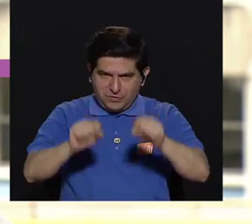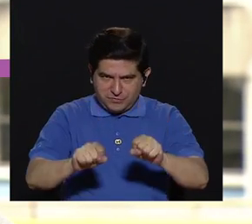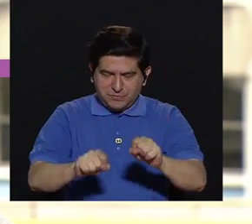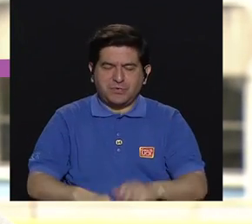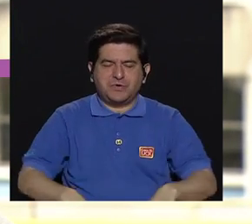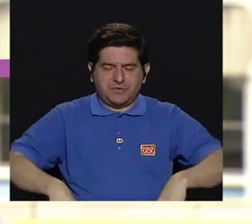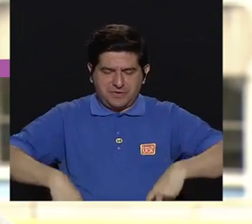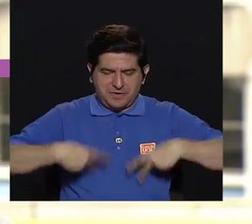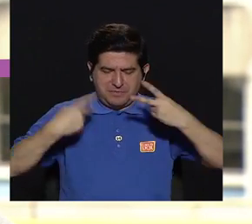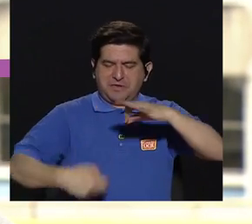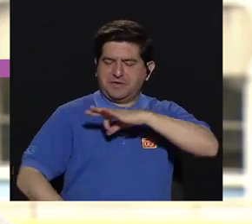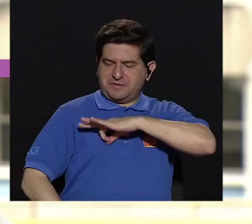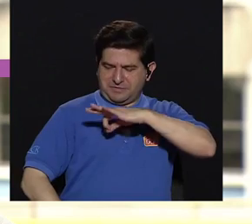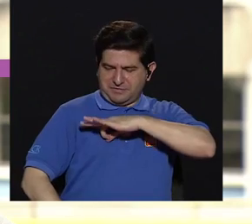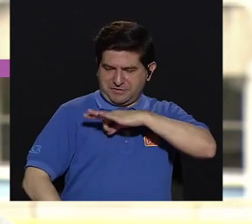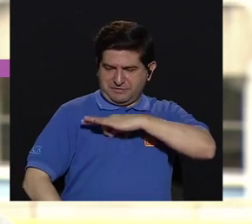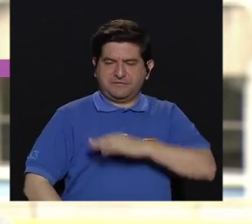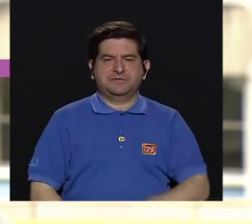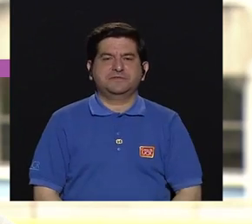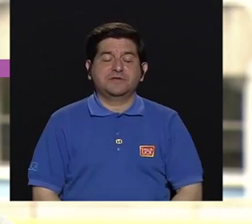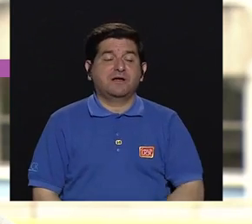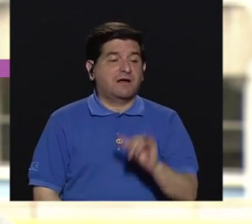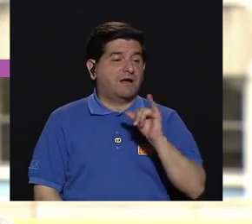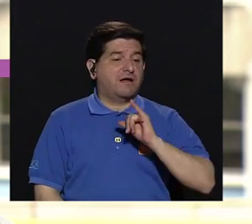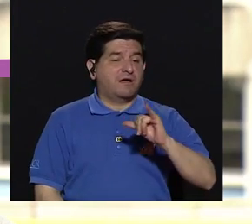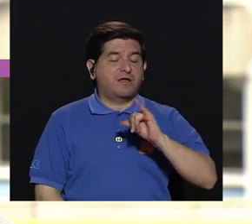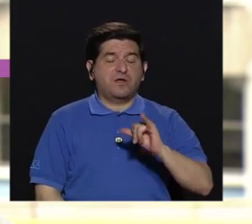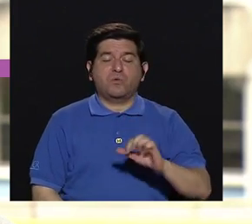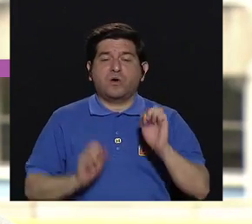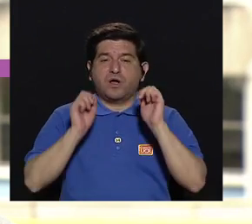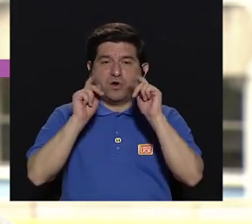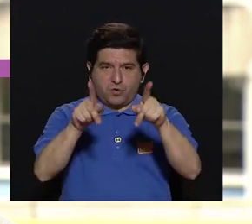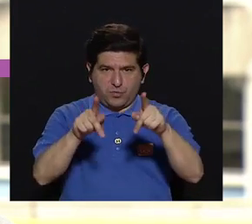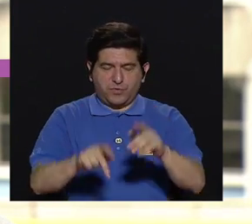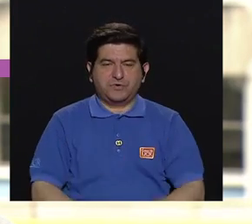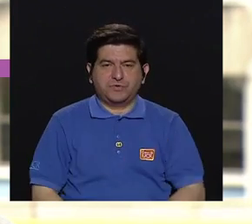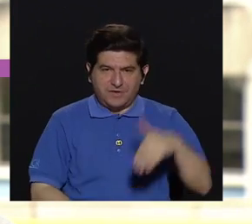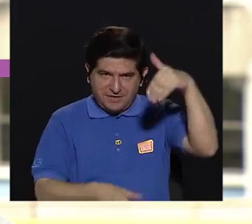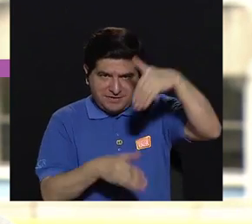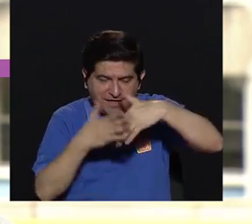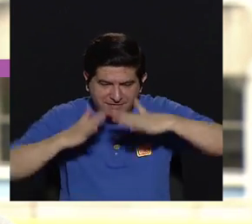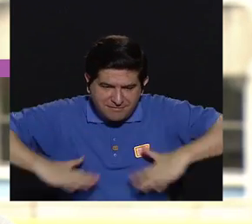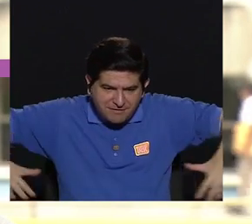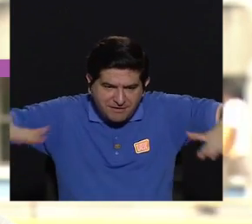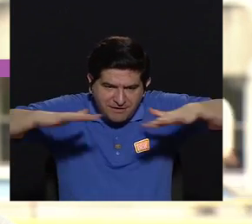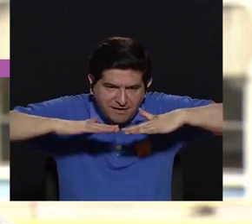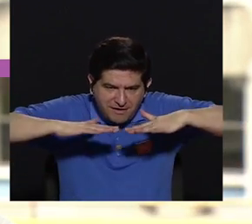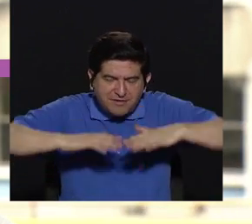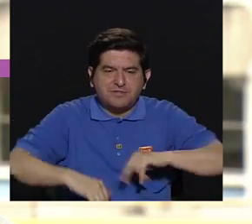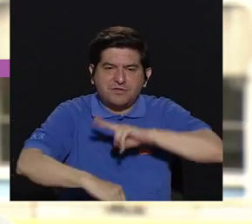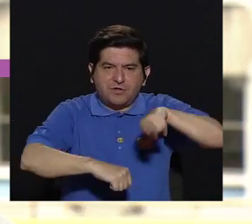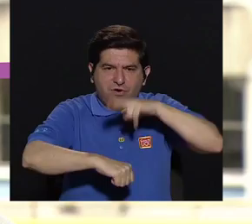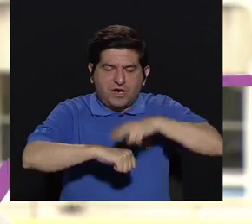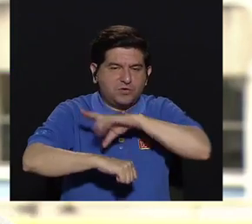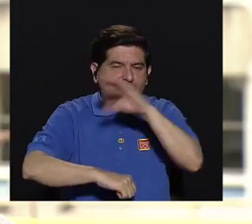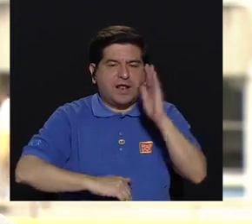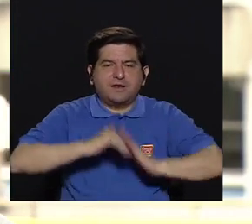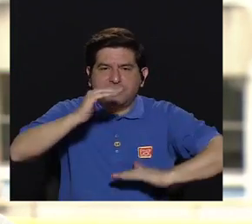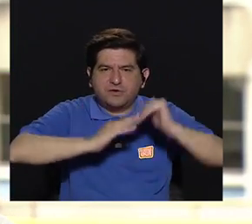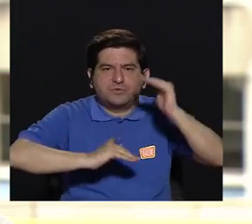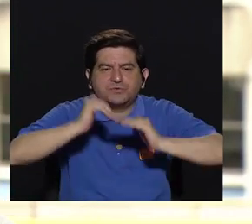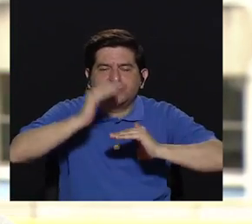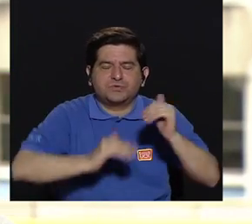vida con bienestar e igualdad de oportunidades dentro del ambiente natural y